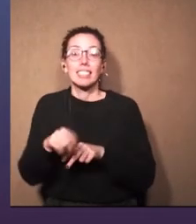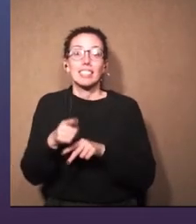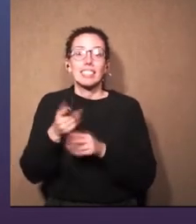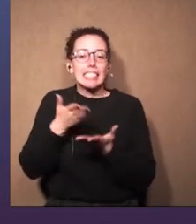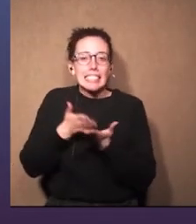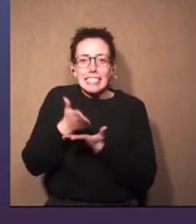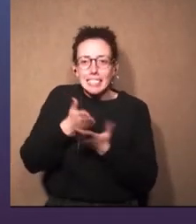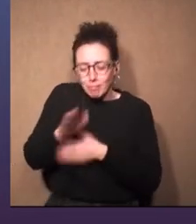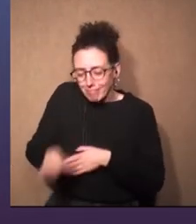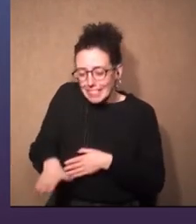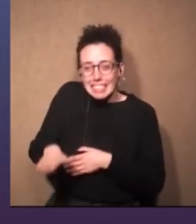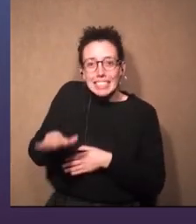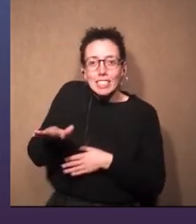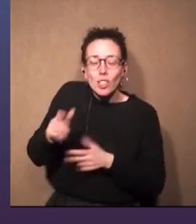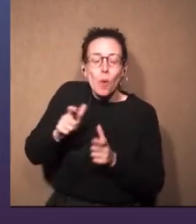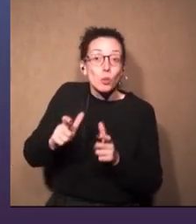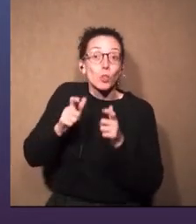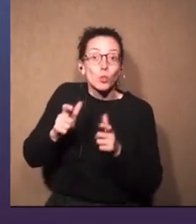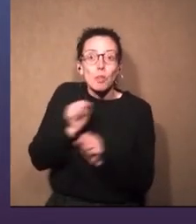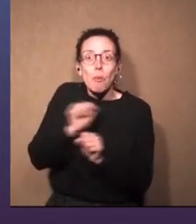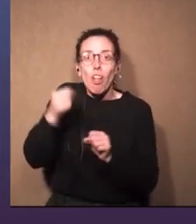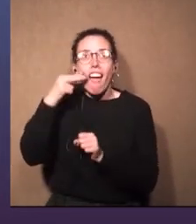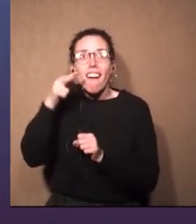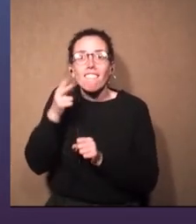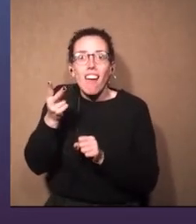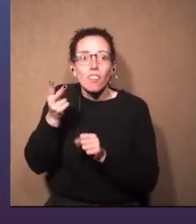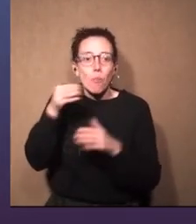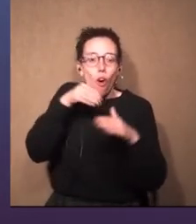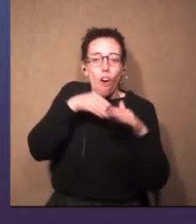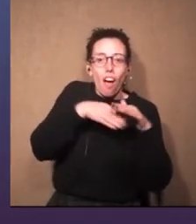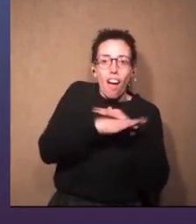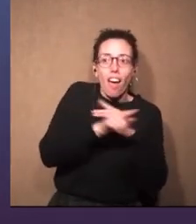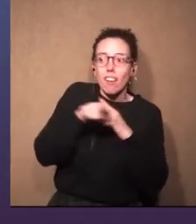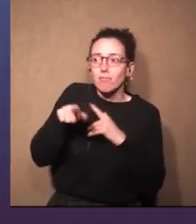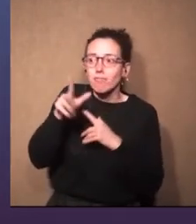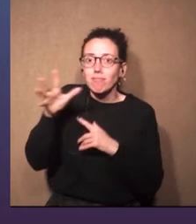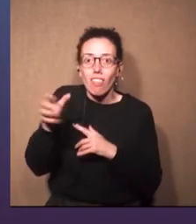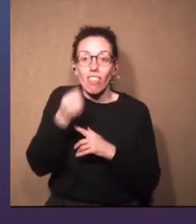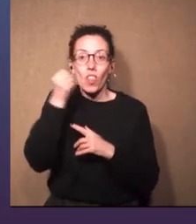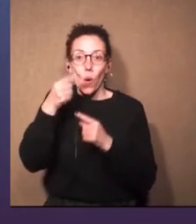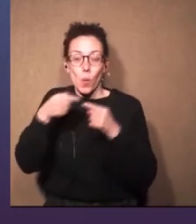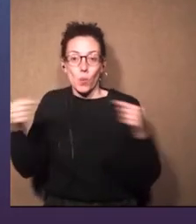suerte desde chico de poderlo vivir desde ahí adentro, y eso me fue atrapando.